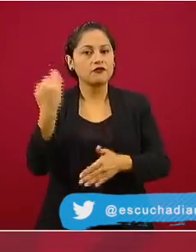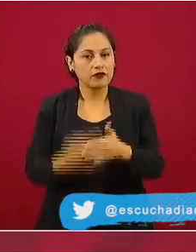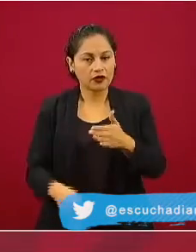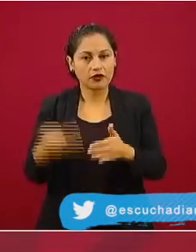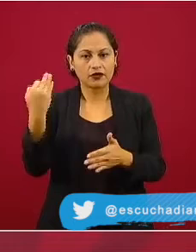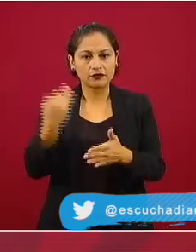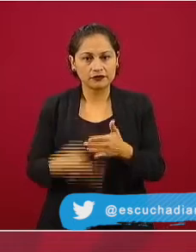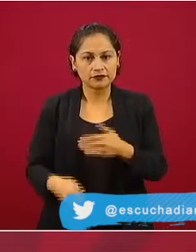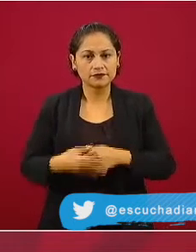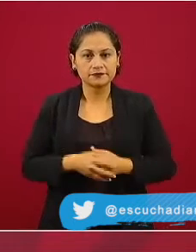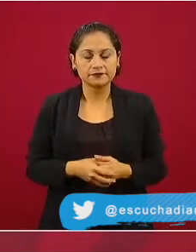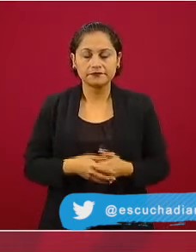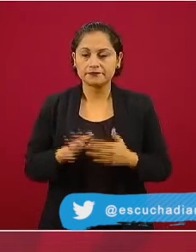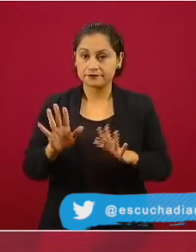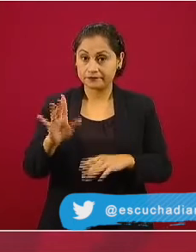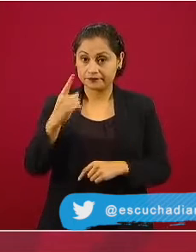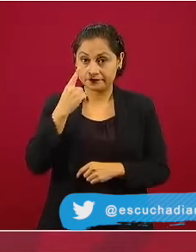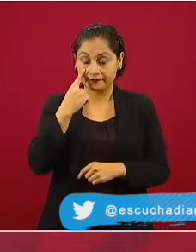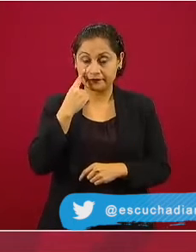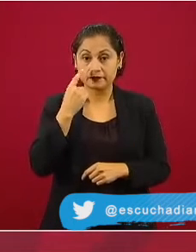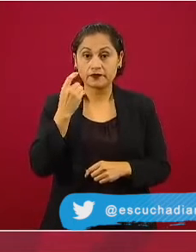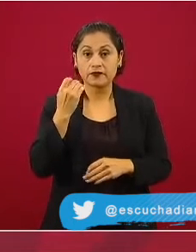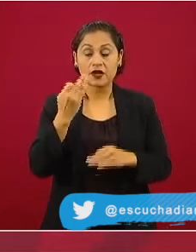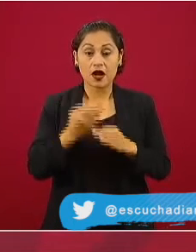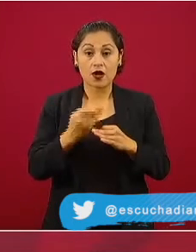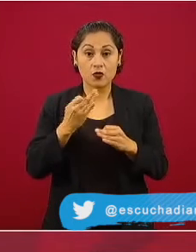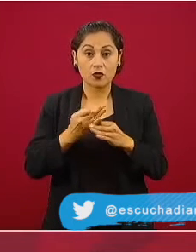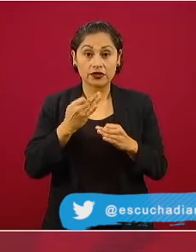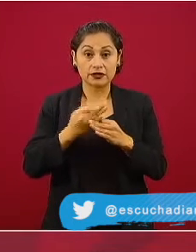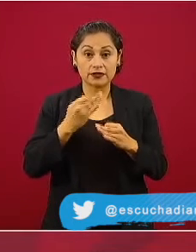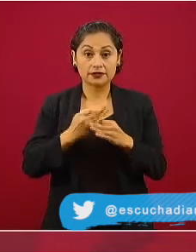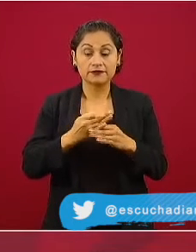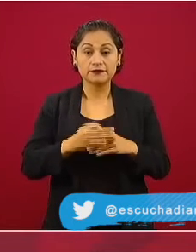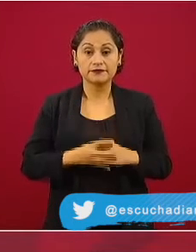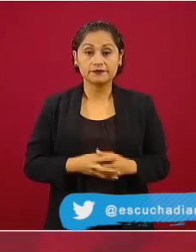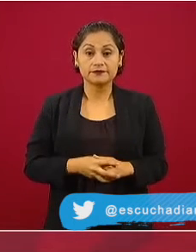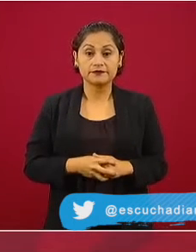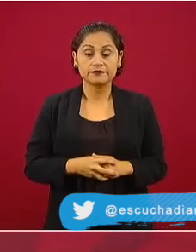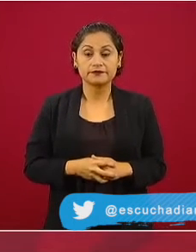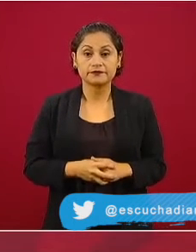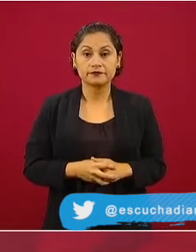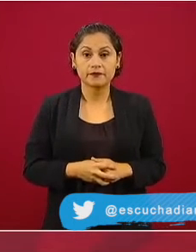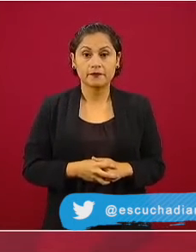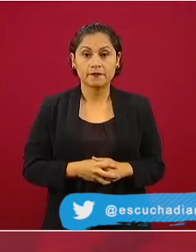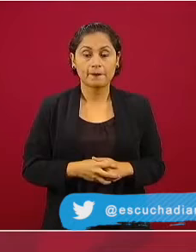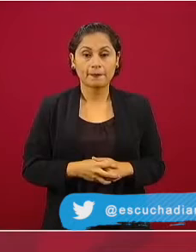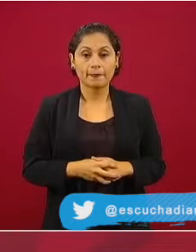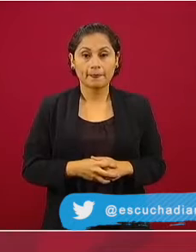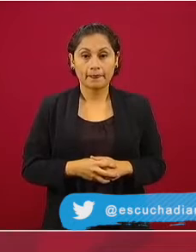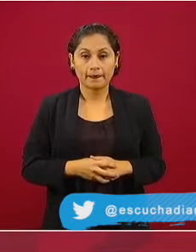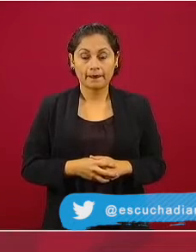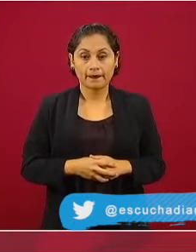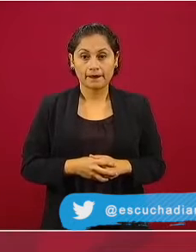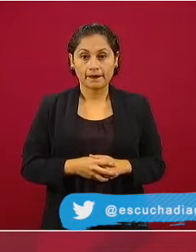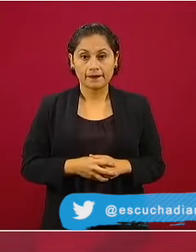Esto que se hizo ahora de dar la